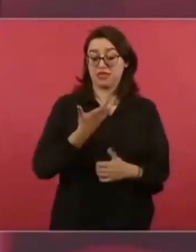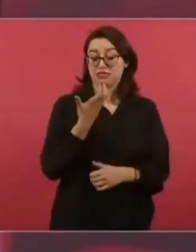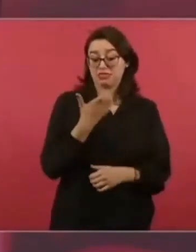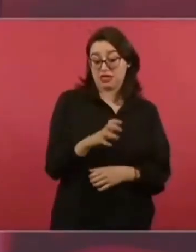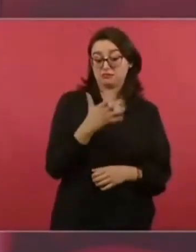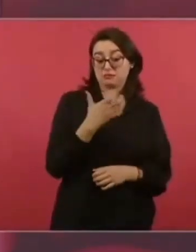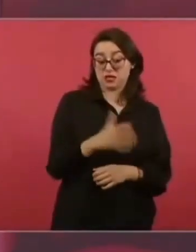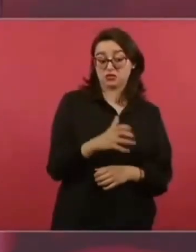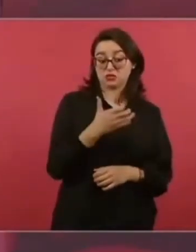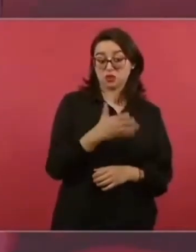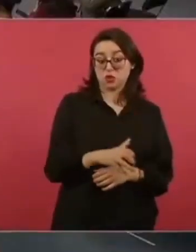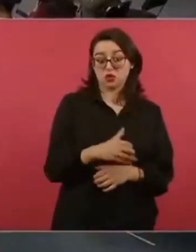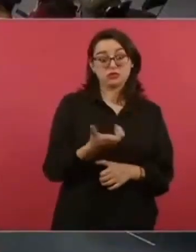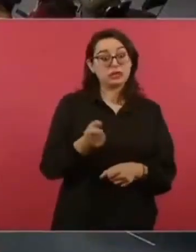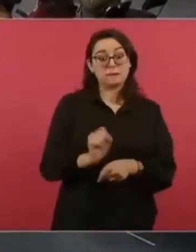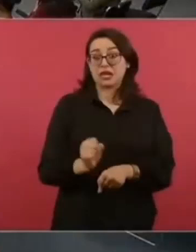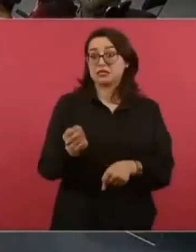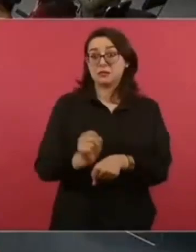en 20.